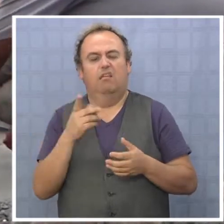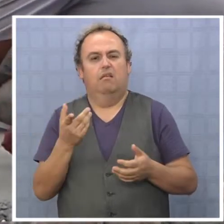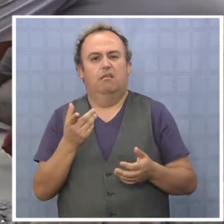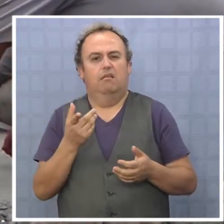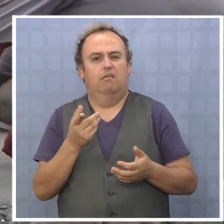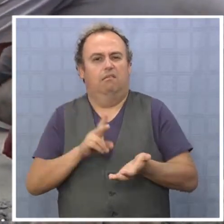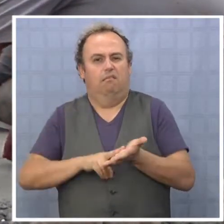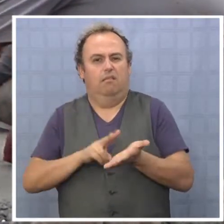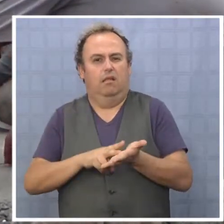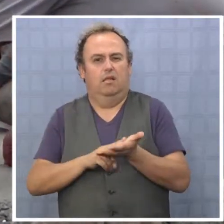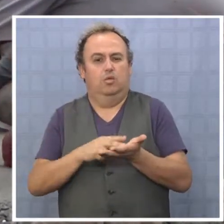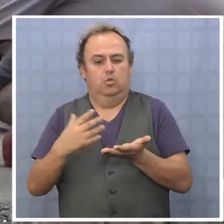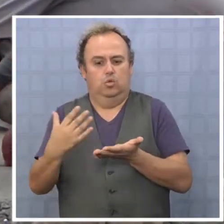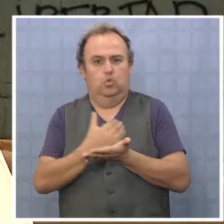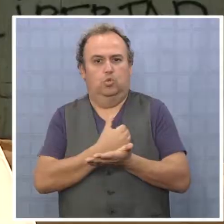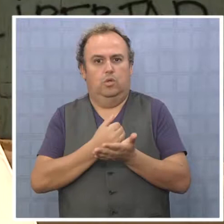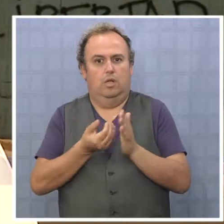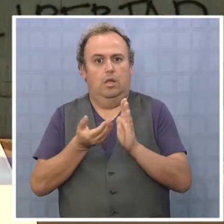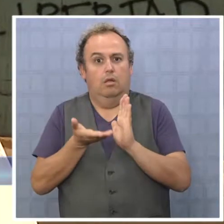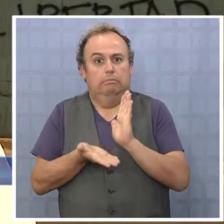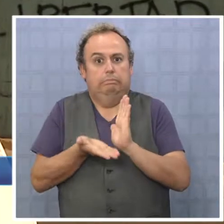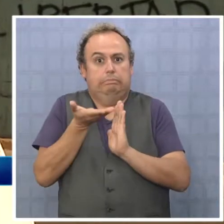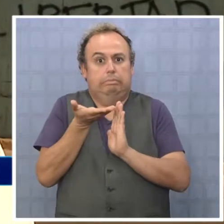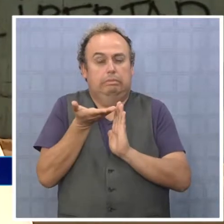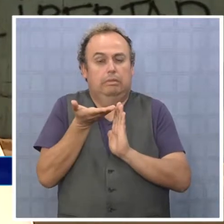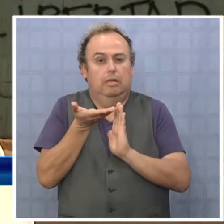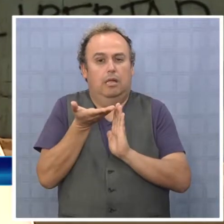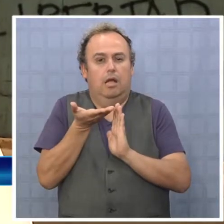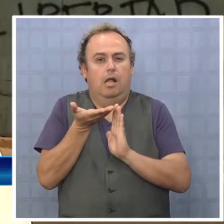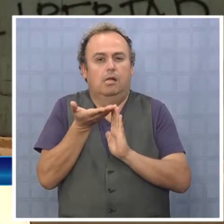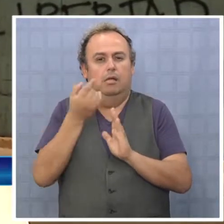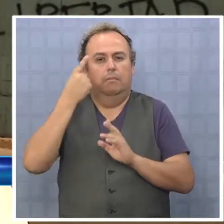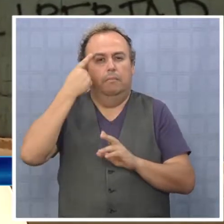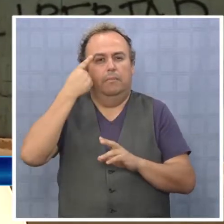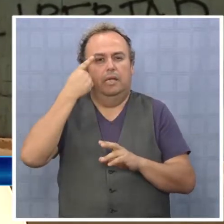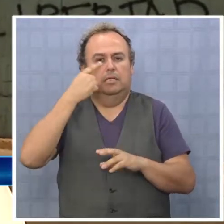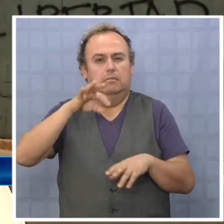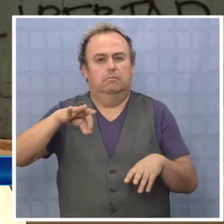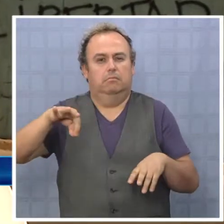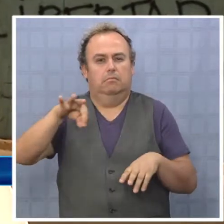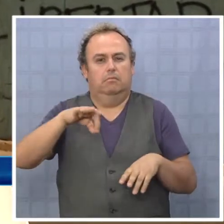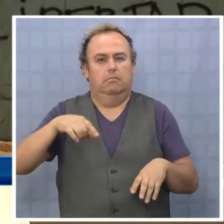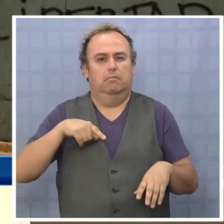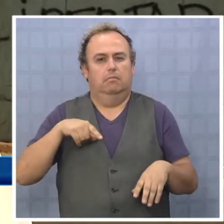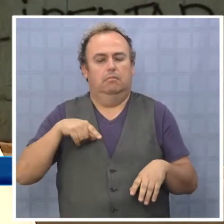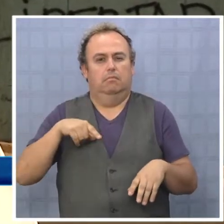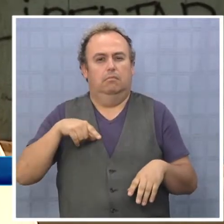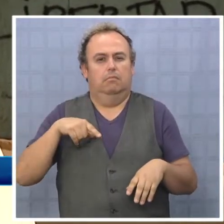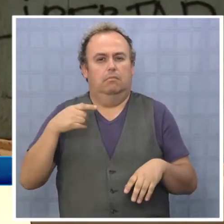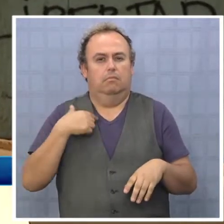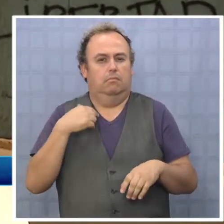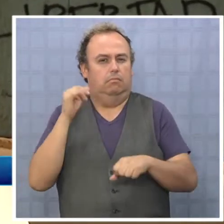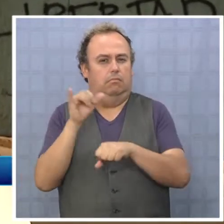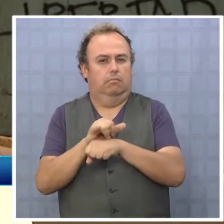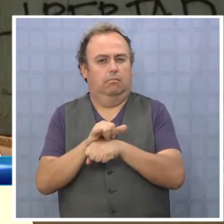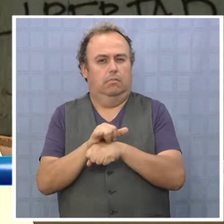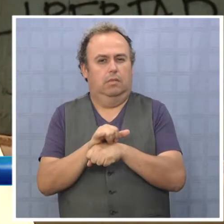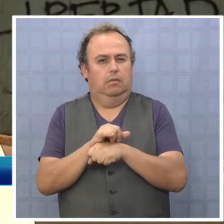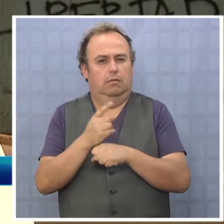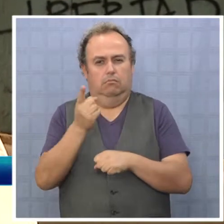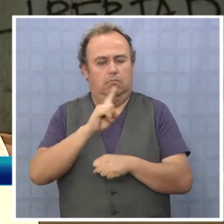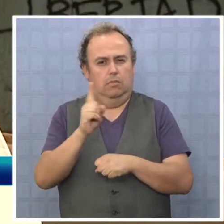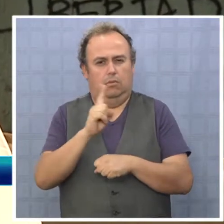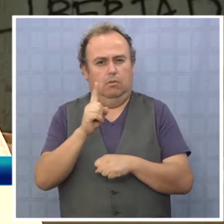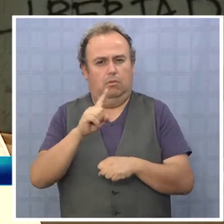creen que subir los sueldos de los trabajadores es generar cesantía, que es el gran engaño, que es la gran mentira, porque no genera más